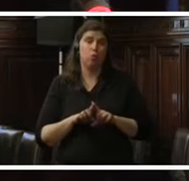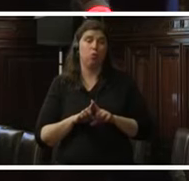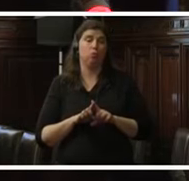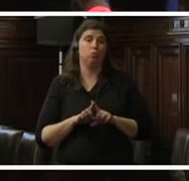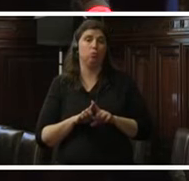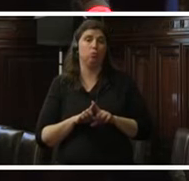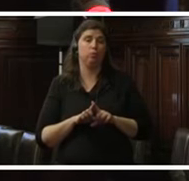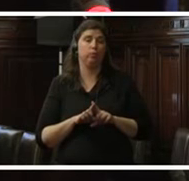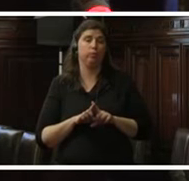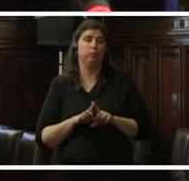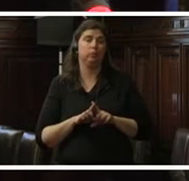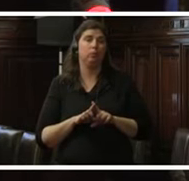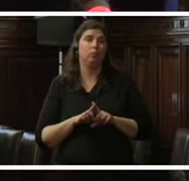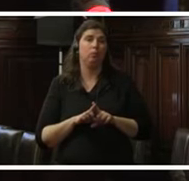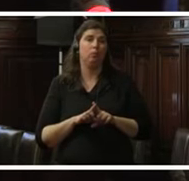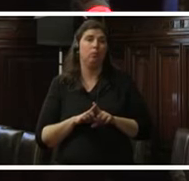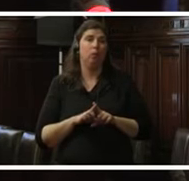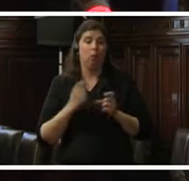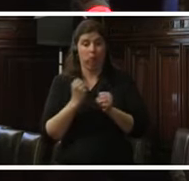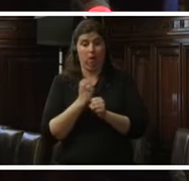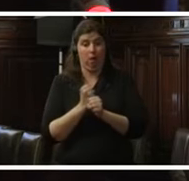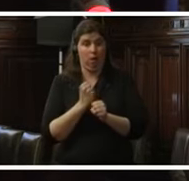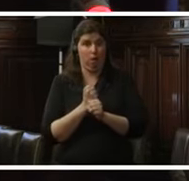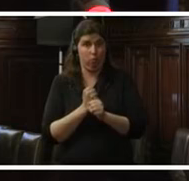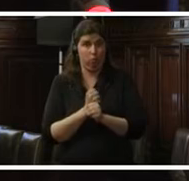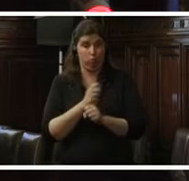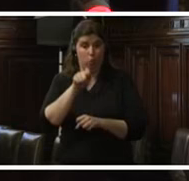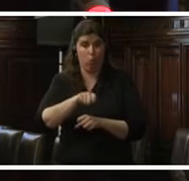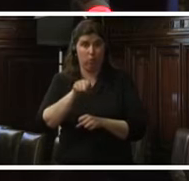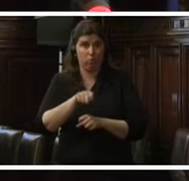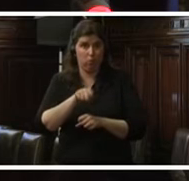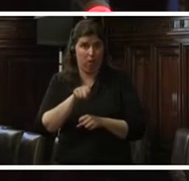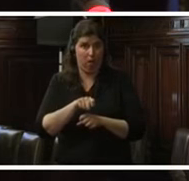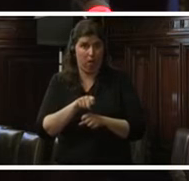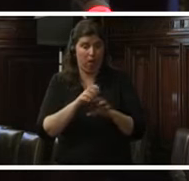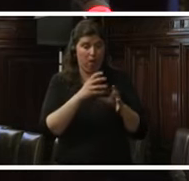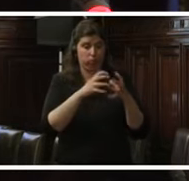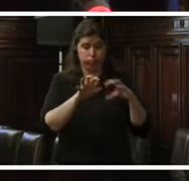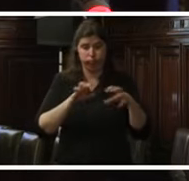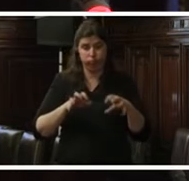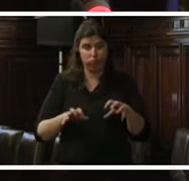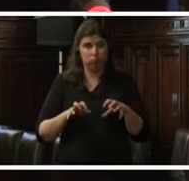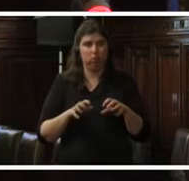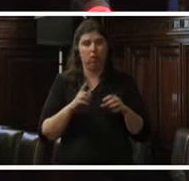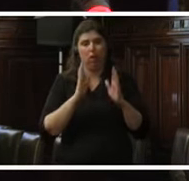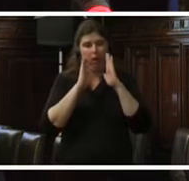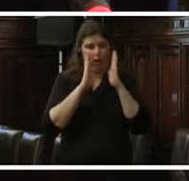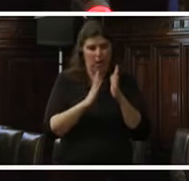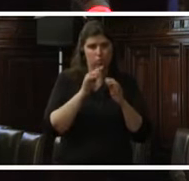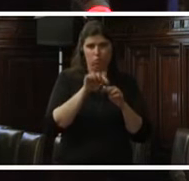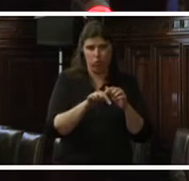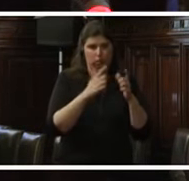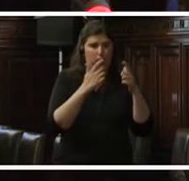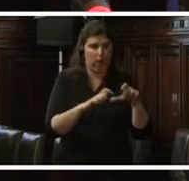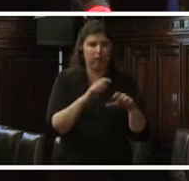cuando ejercemos nuestras funciones jurisdiccionales, ya sea en este caso del frontón o ya sea en otros,